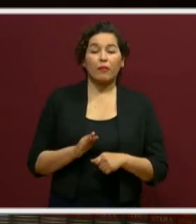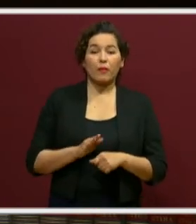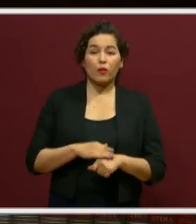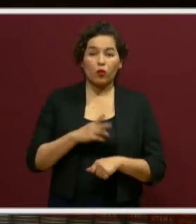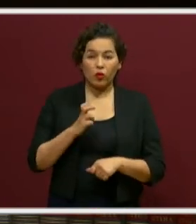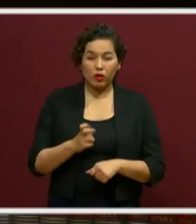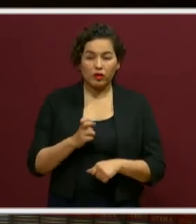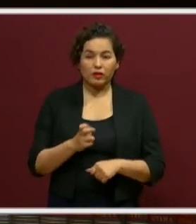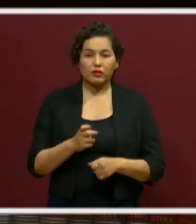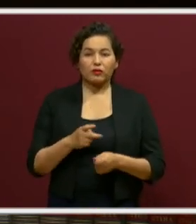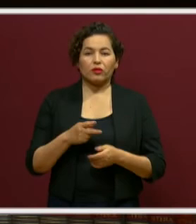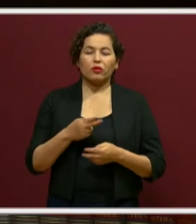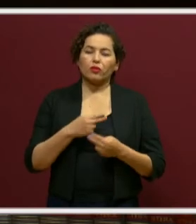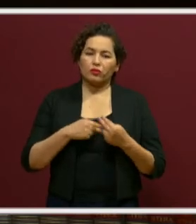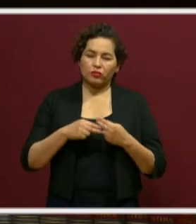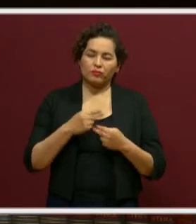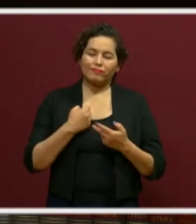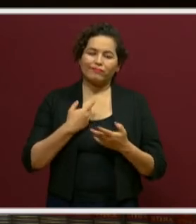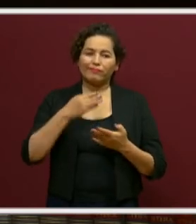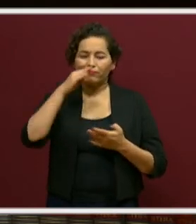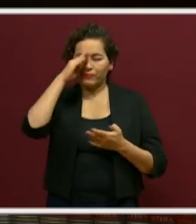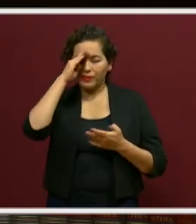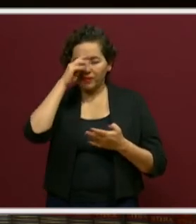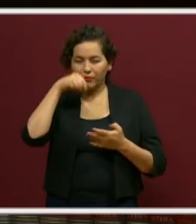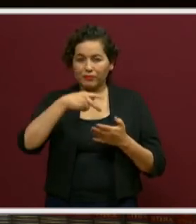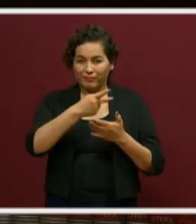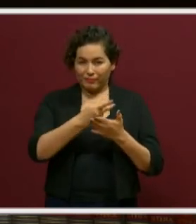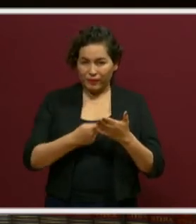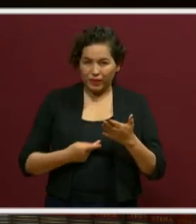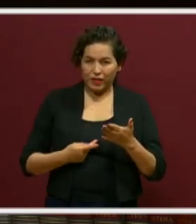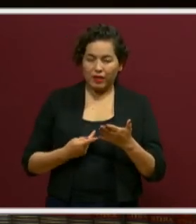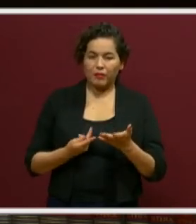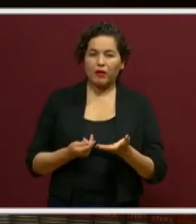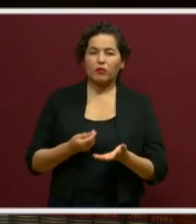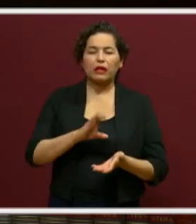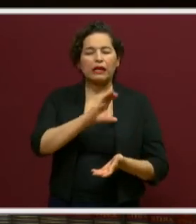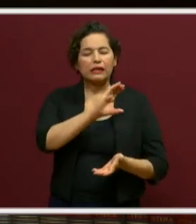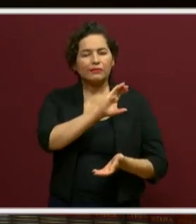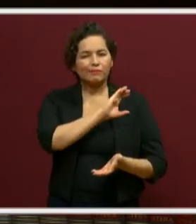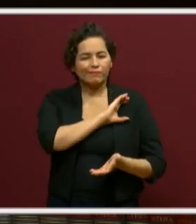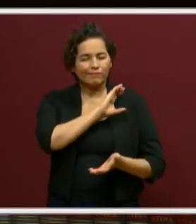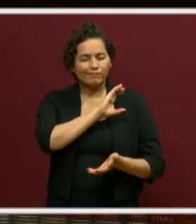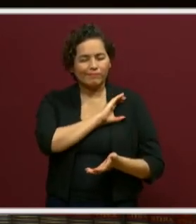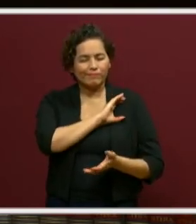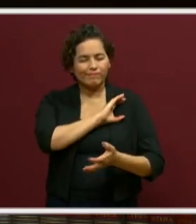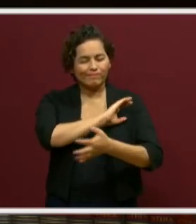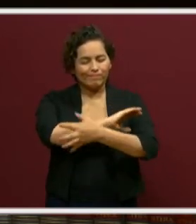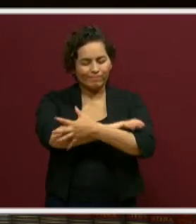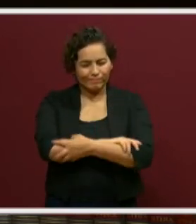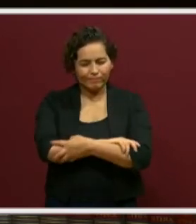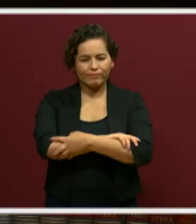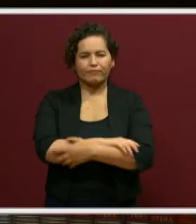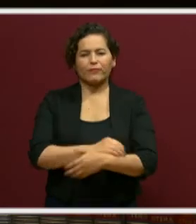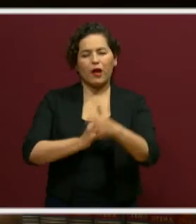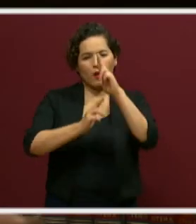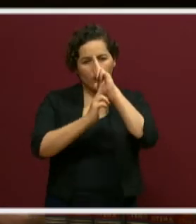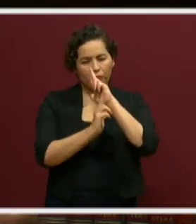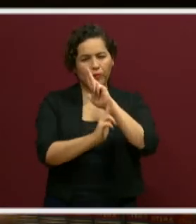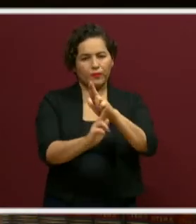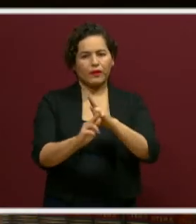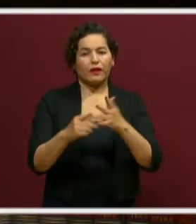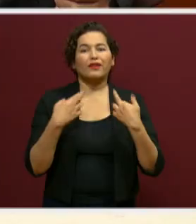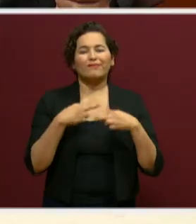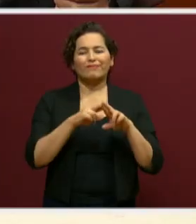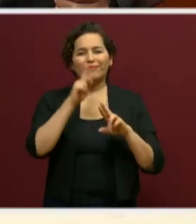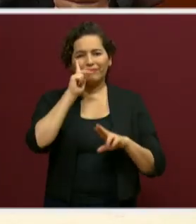este programa de La La Zeta hacer un cariñoso, solidario y justo homenaje a la maestra. Así es, vamos